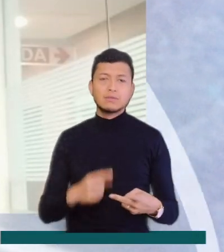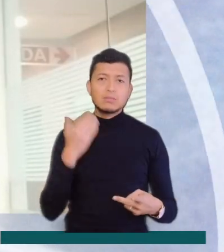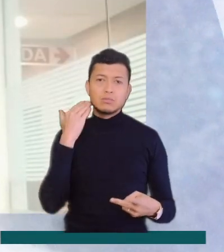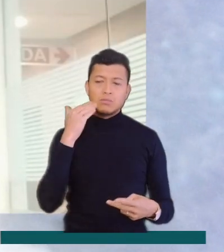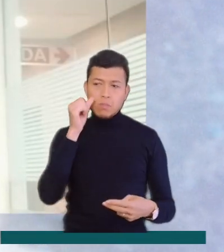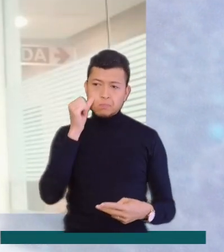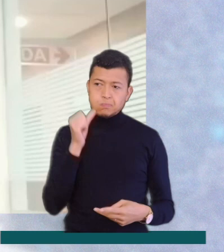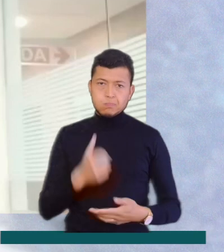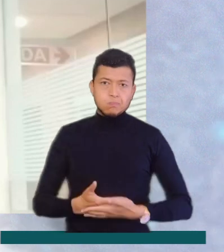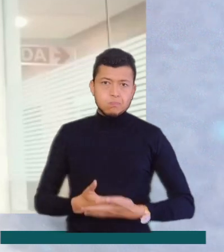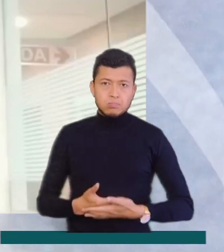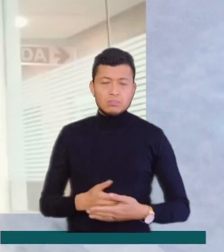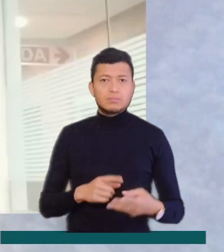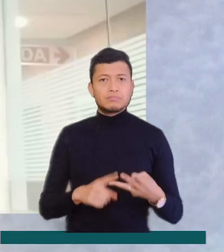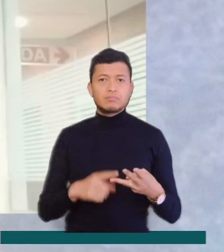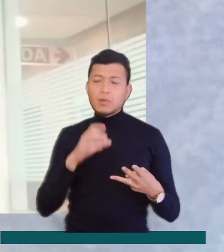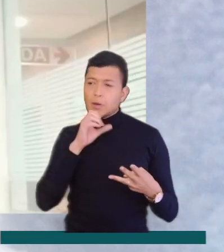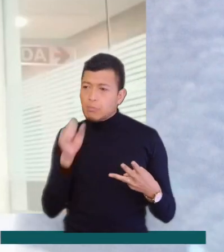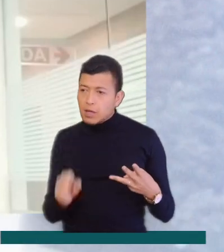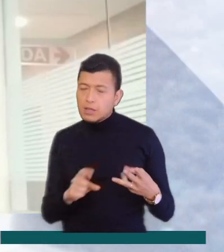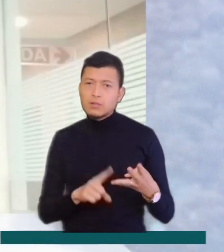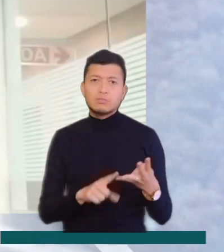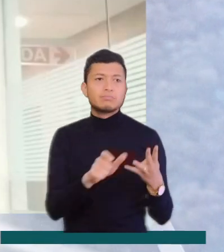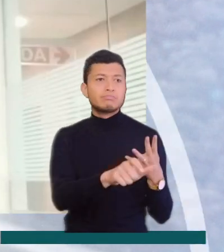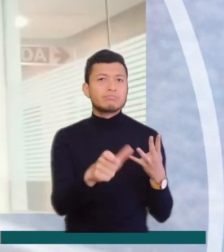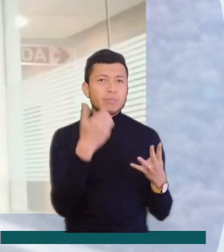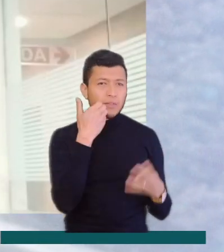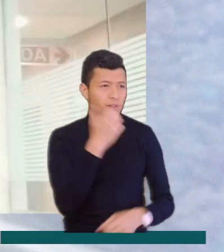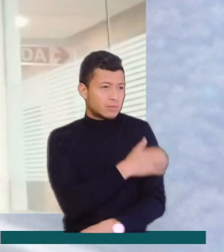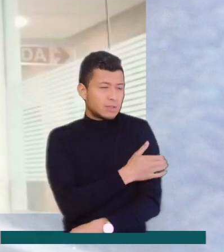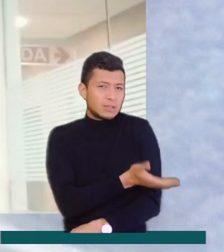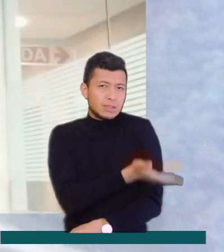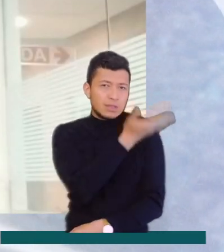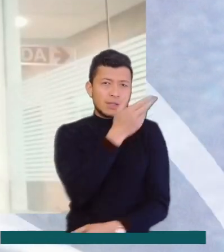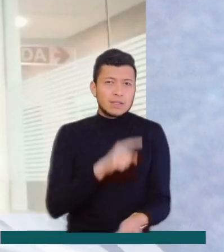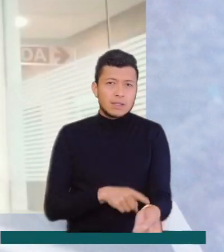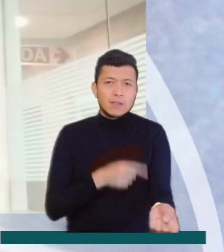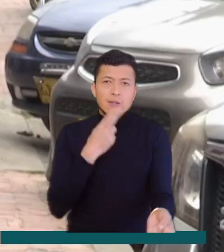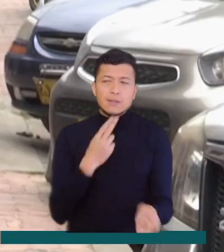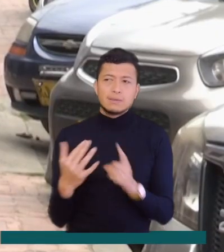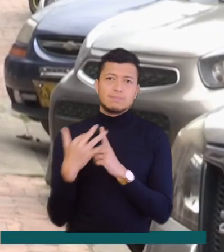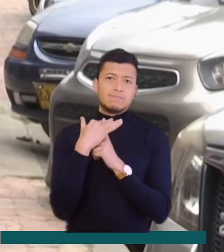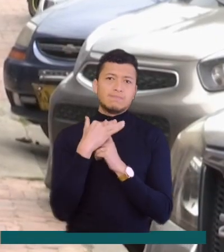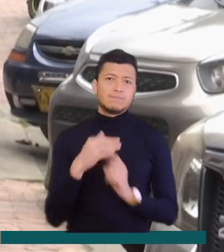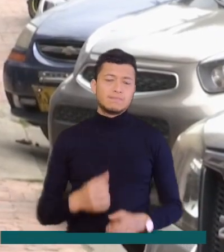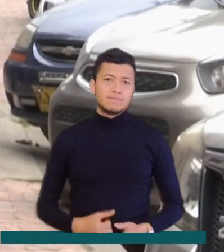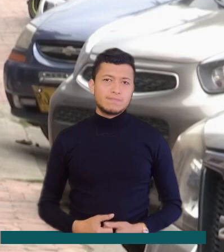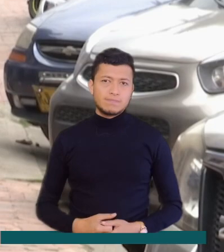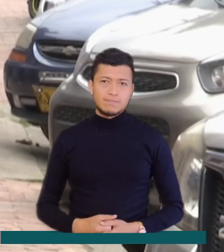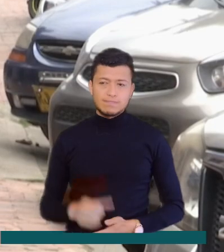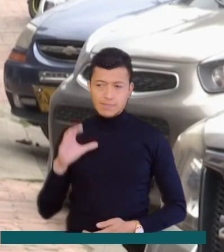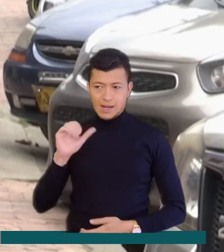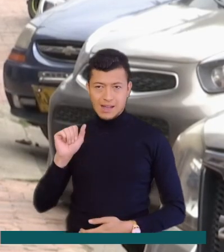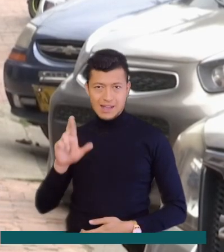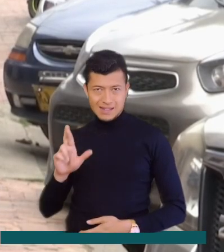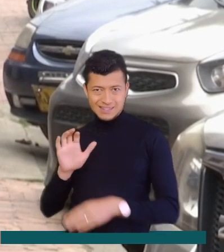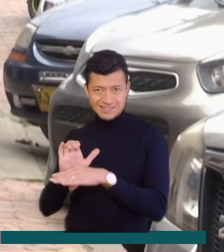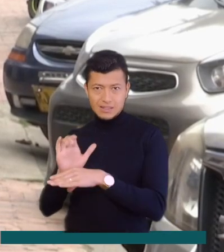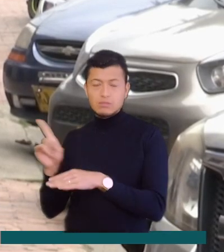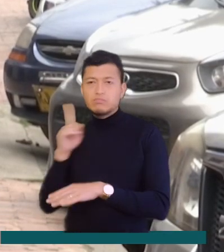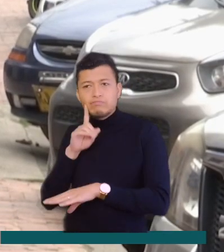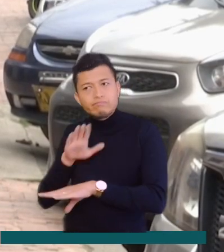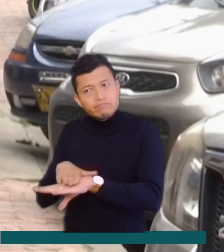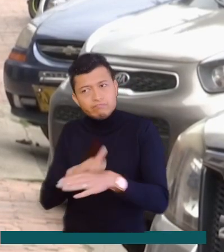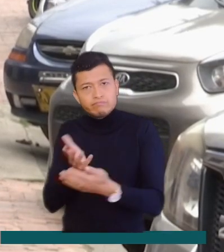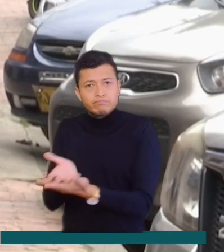las gestantes, los adultos mayores, las personas con enfermedades de base como hipertensión, diabetes. La CAR le recomienda a los habitantes